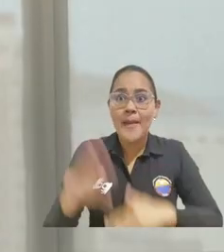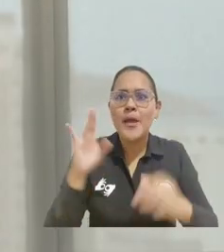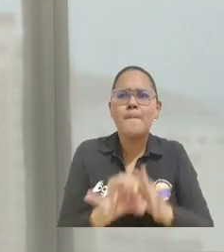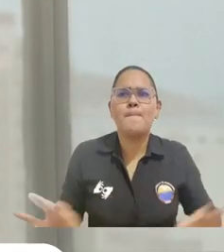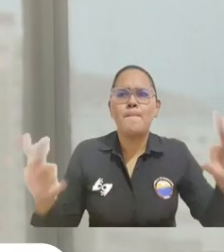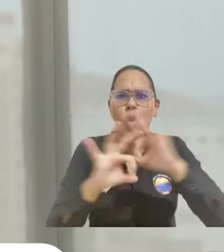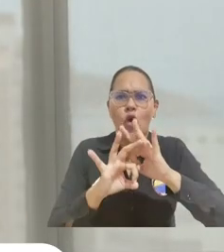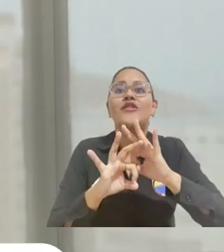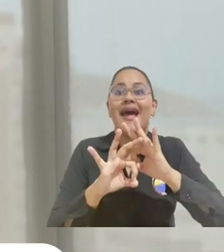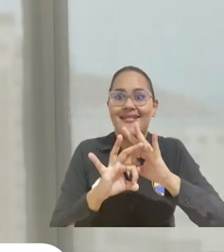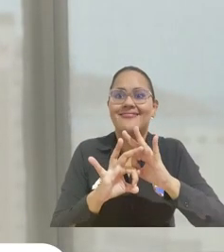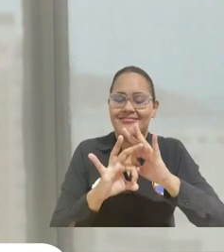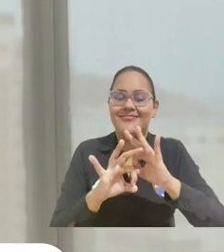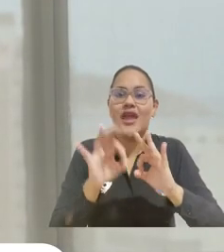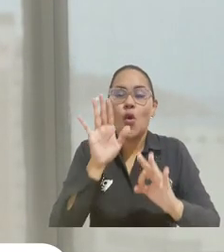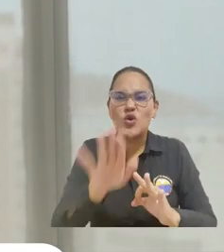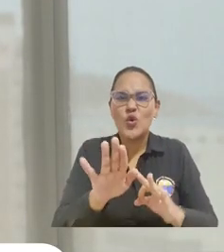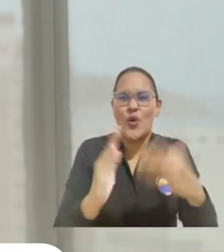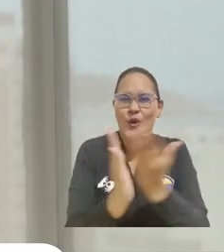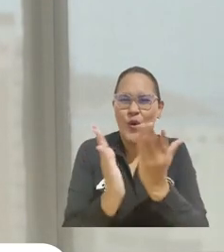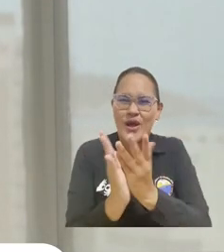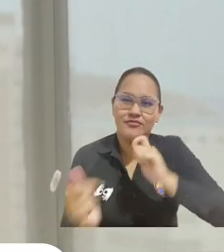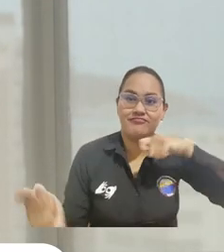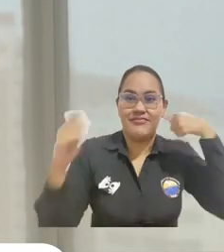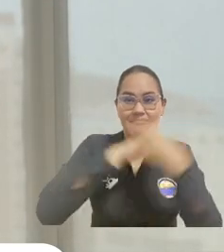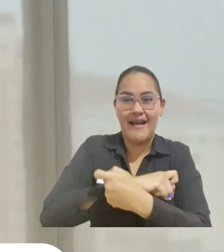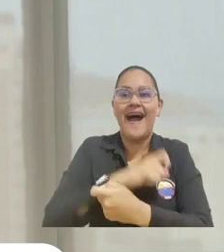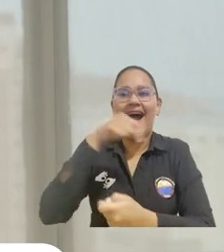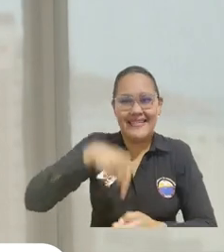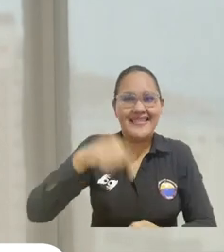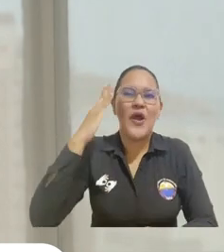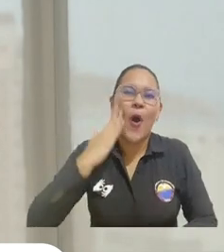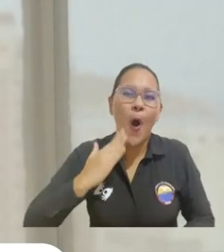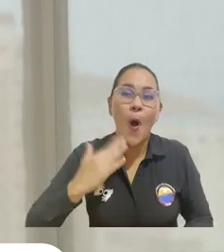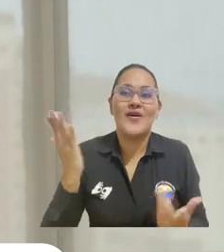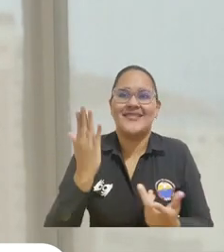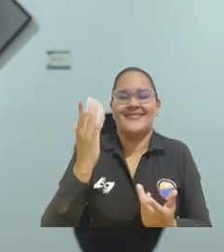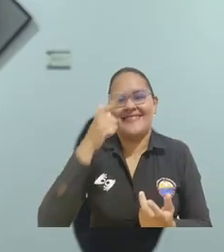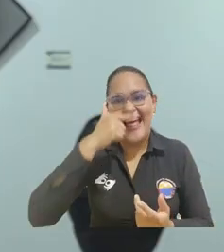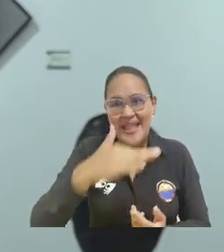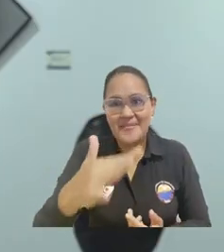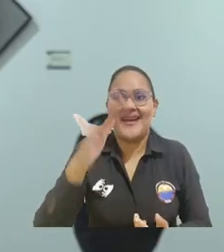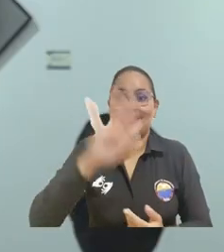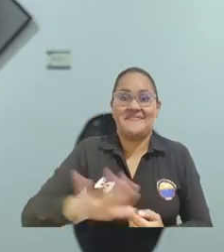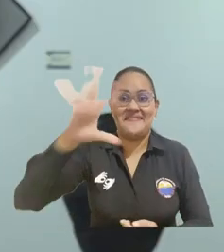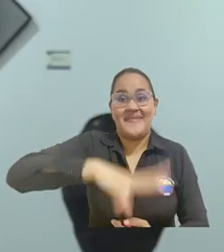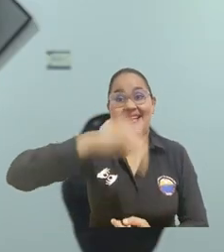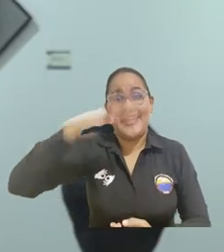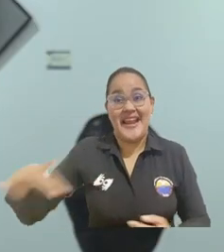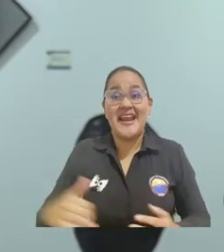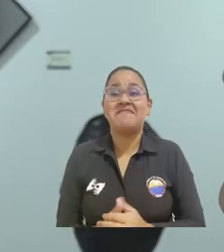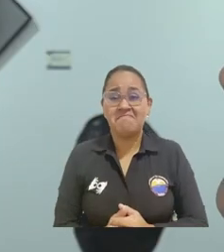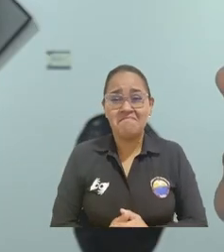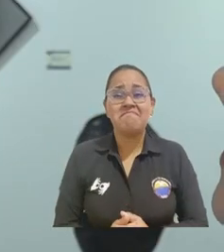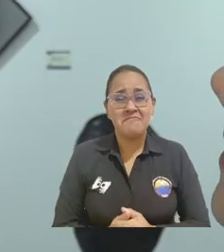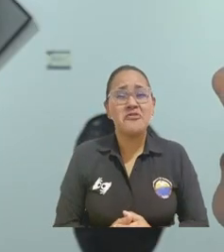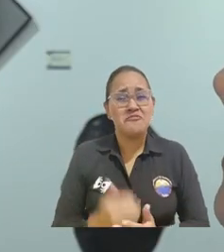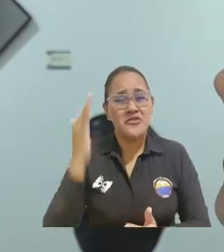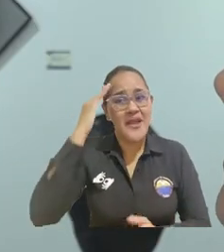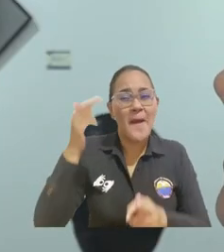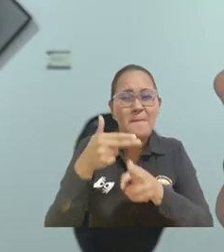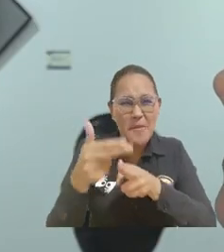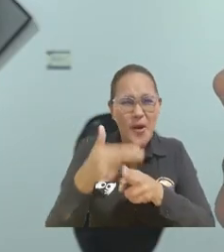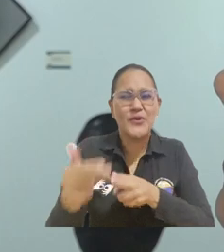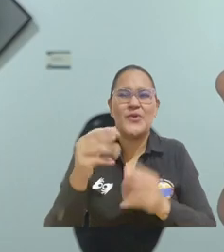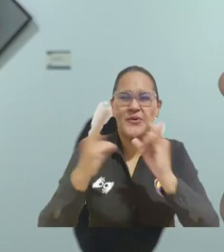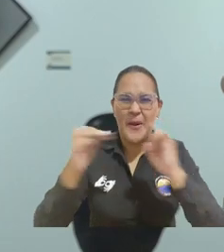generado una importante transformación en la educación de nuestros jóvenes en Santa Marta y en Magdalena. En un futuro no muy lejano, el rector de la